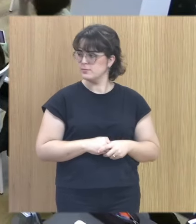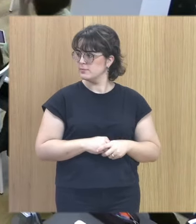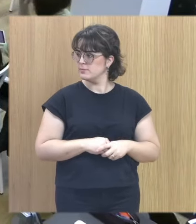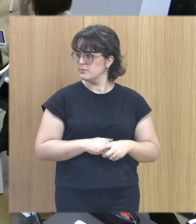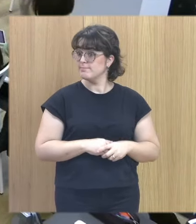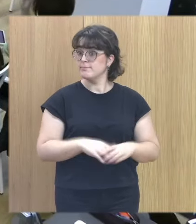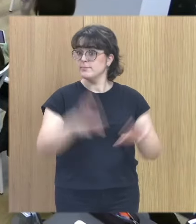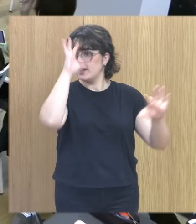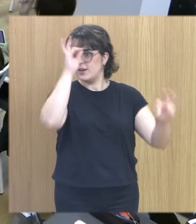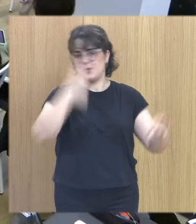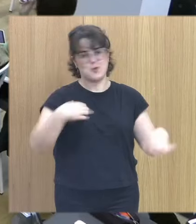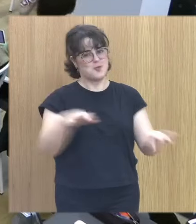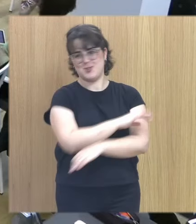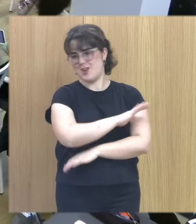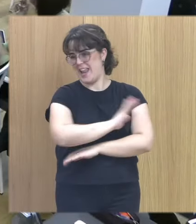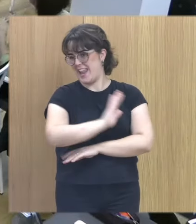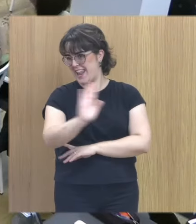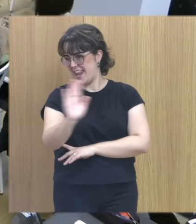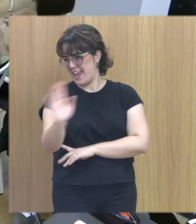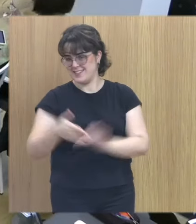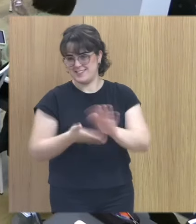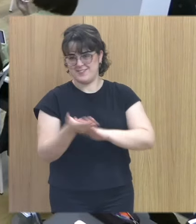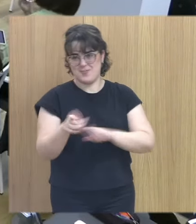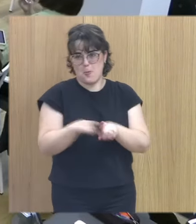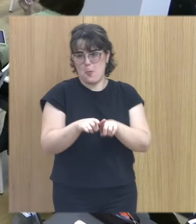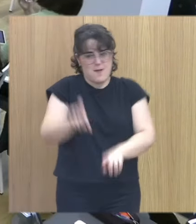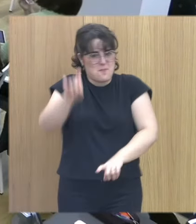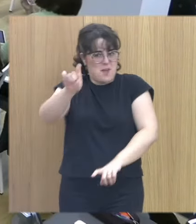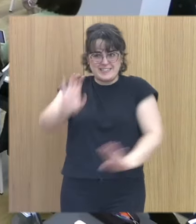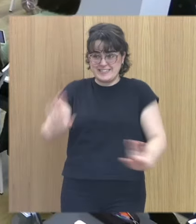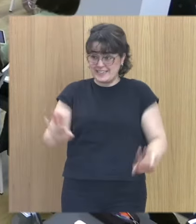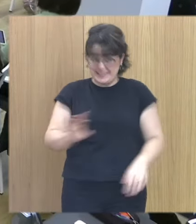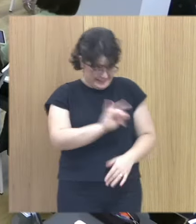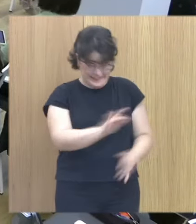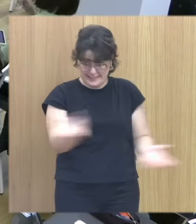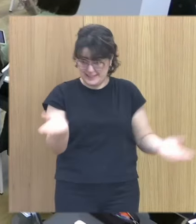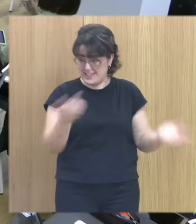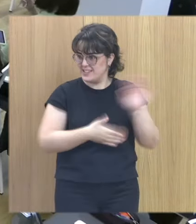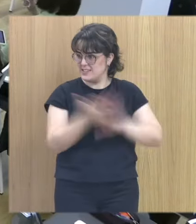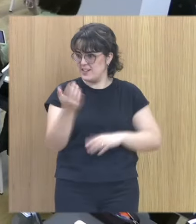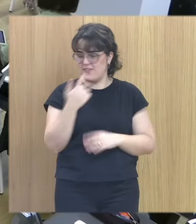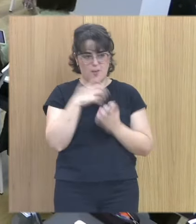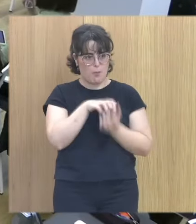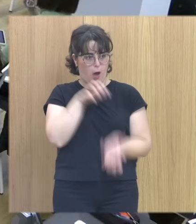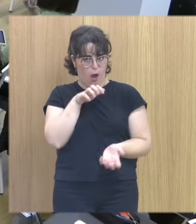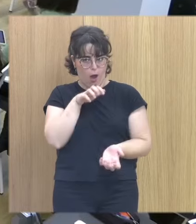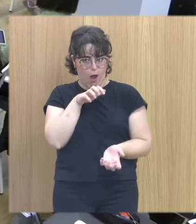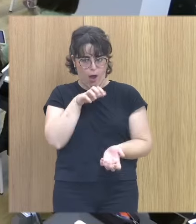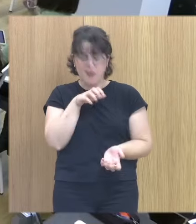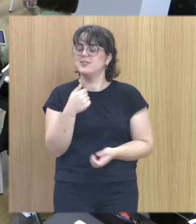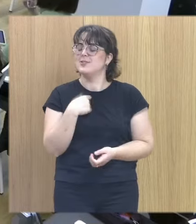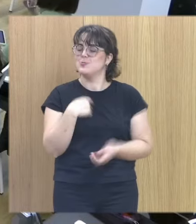creo que no me equivocaba cuando decía que era una maestra ¿verdad? ¿a que sí? nos ha dejado a todos con la boca abierta yo